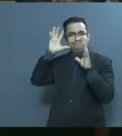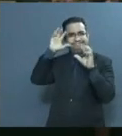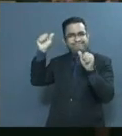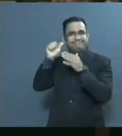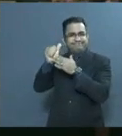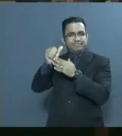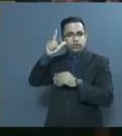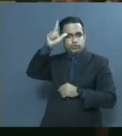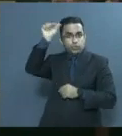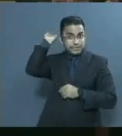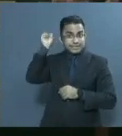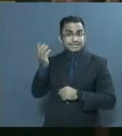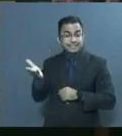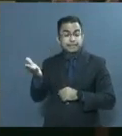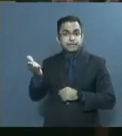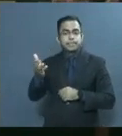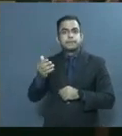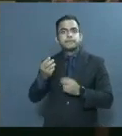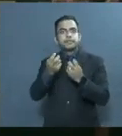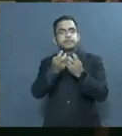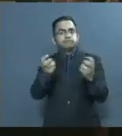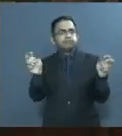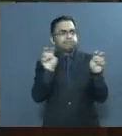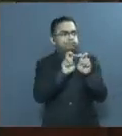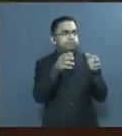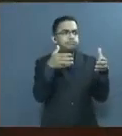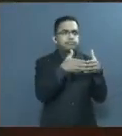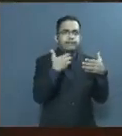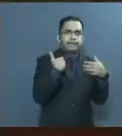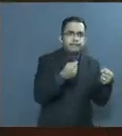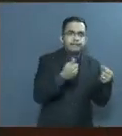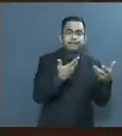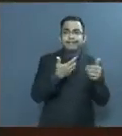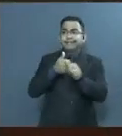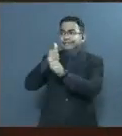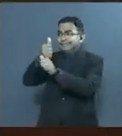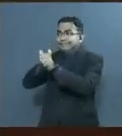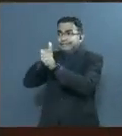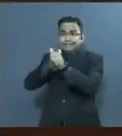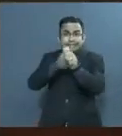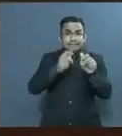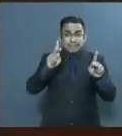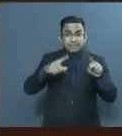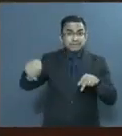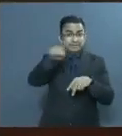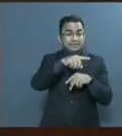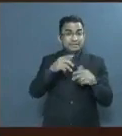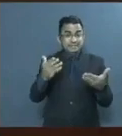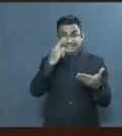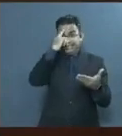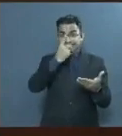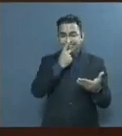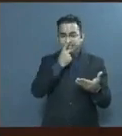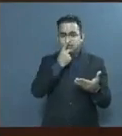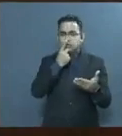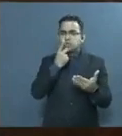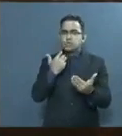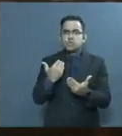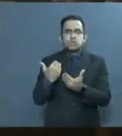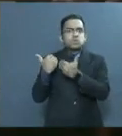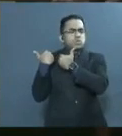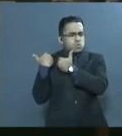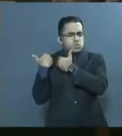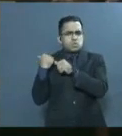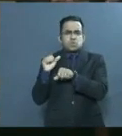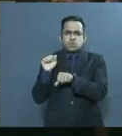presidente Luis Aminadero, el Gabinete de Salud, así como cada ciudadano y ciudadano, han debido cargar